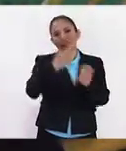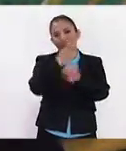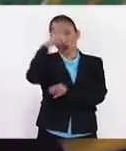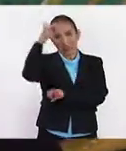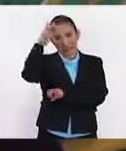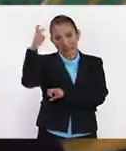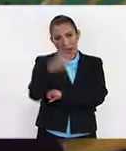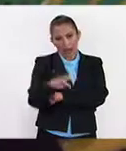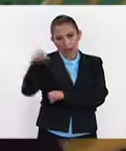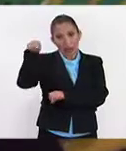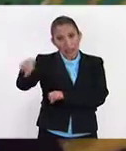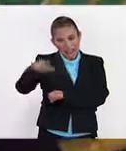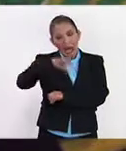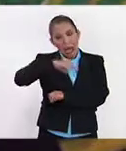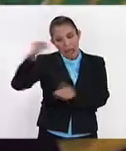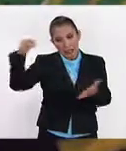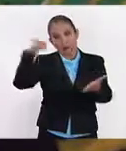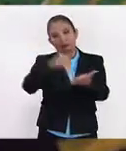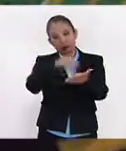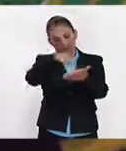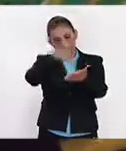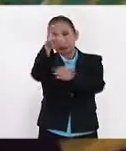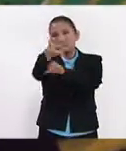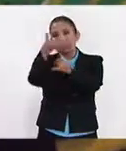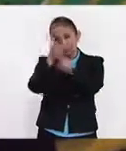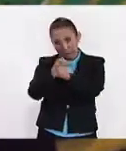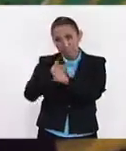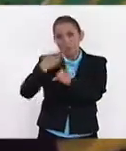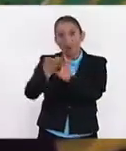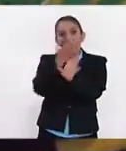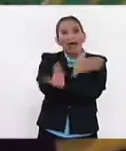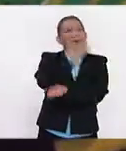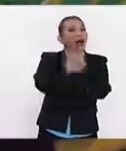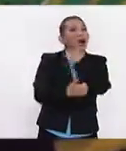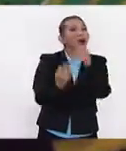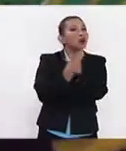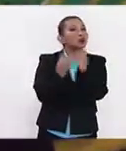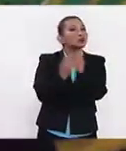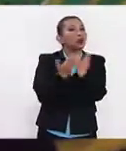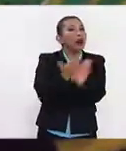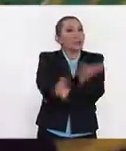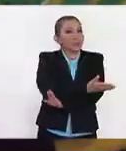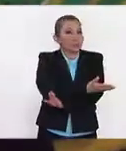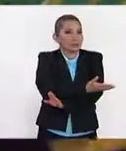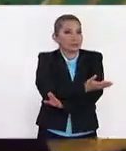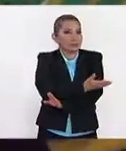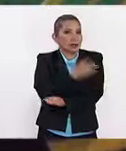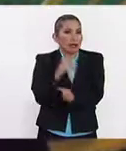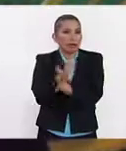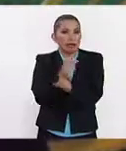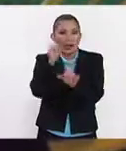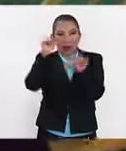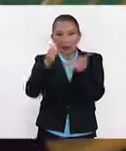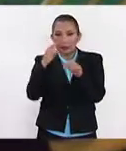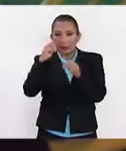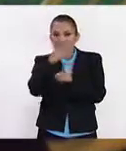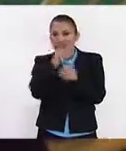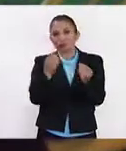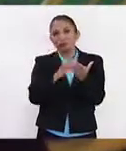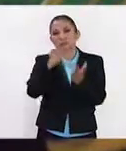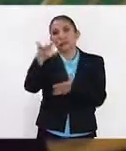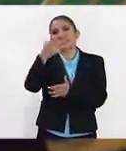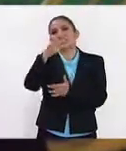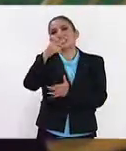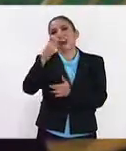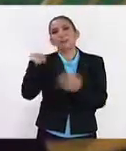Entonces, ahí tenemos la convocatoria del propedéutico para aspirantes a la licenciatura en artes visuales. Muchísimas gracias, Gisela Ivón